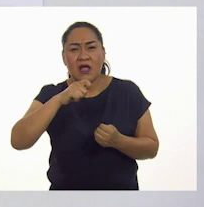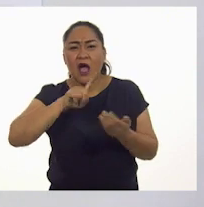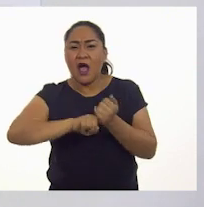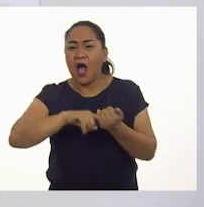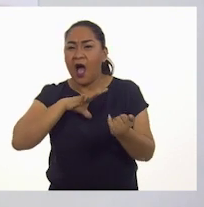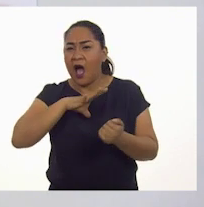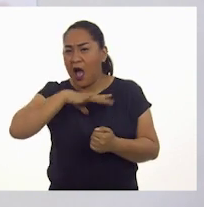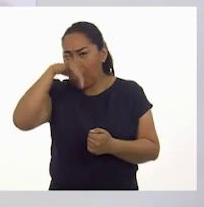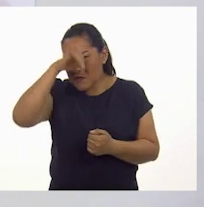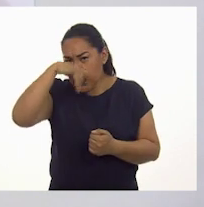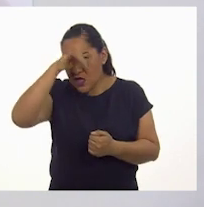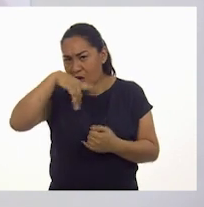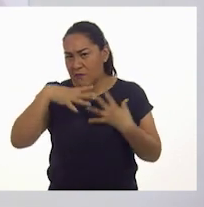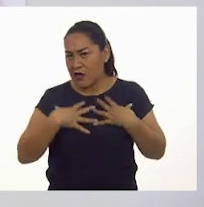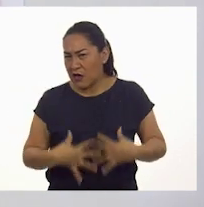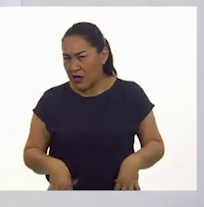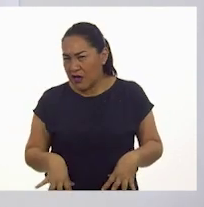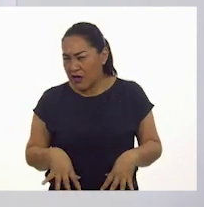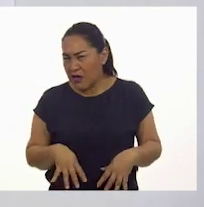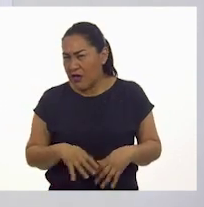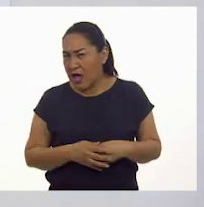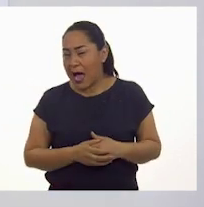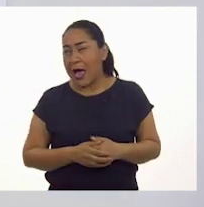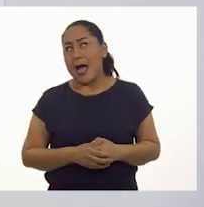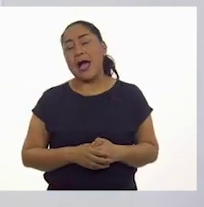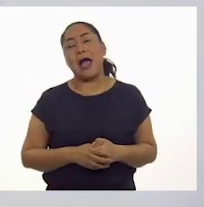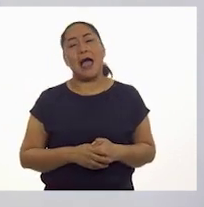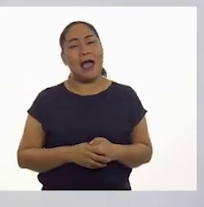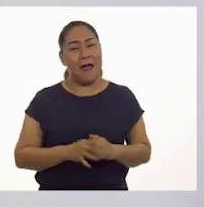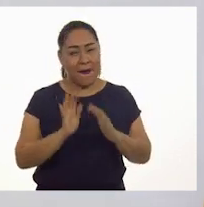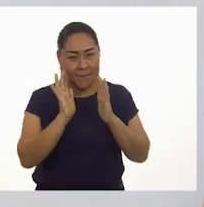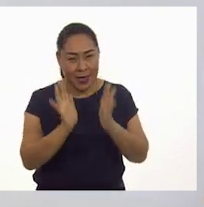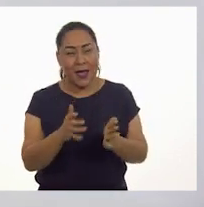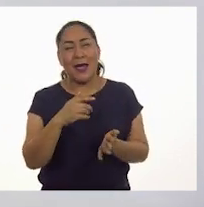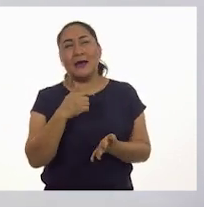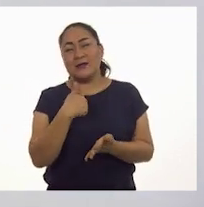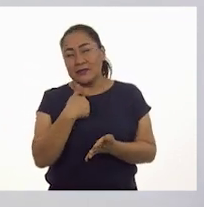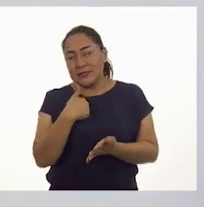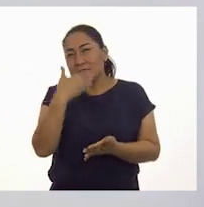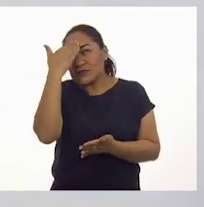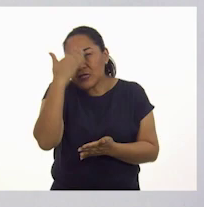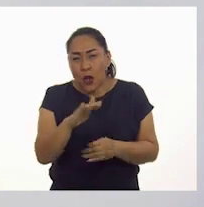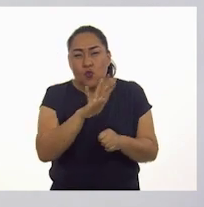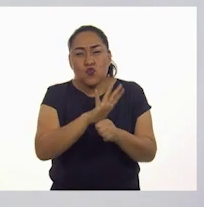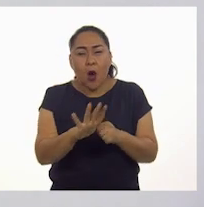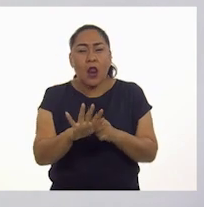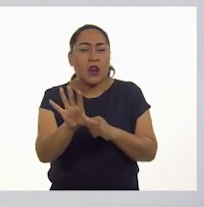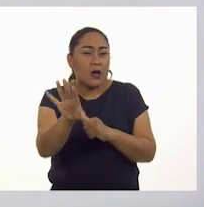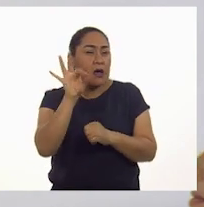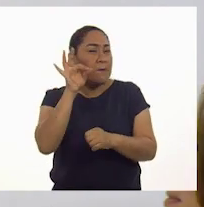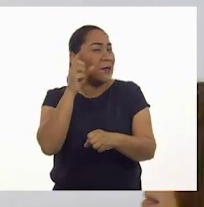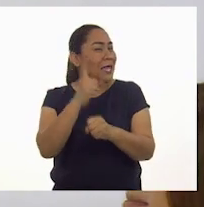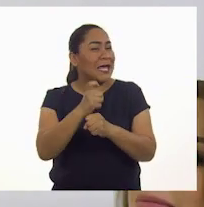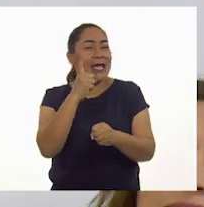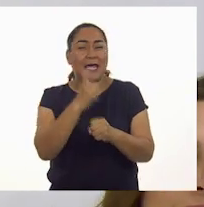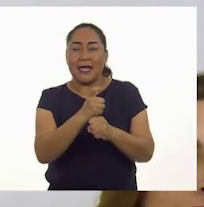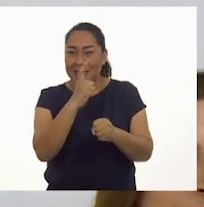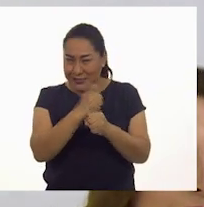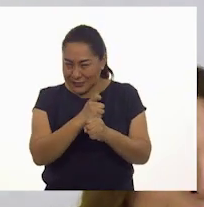la pijama. Creo que ya podemos saber cuál es la número uno. ¿No es así?